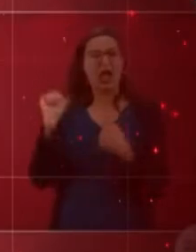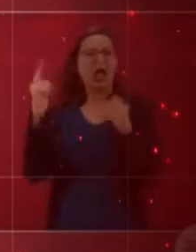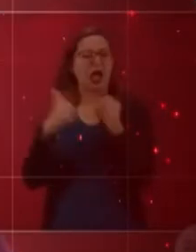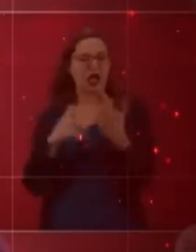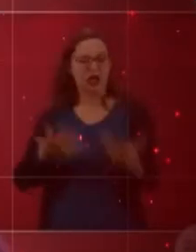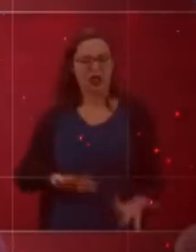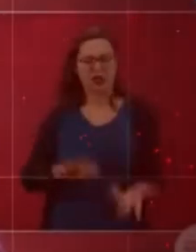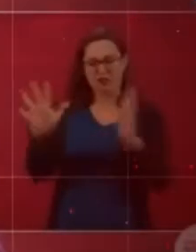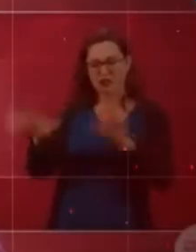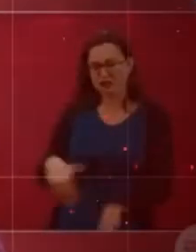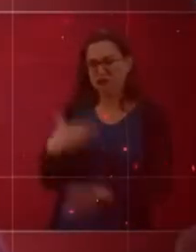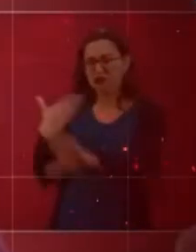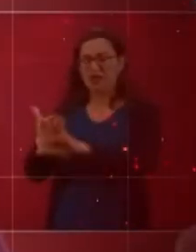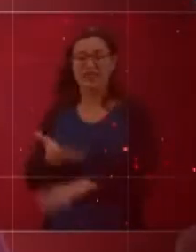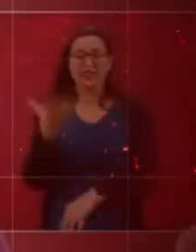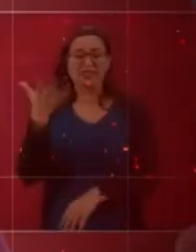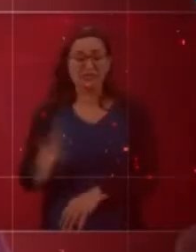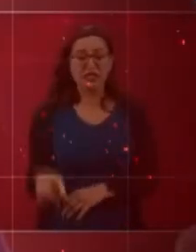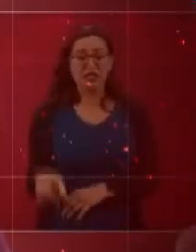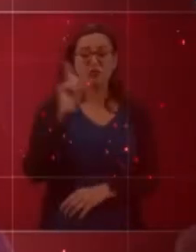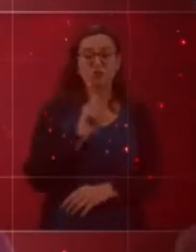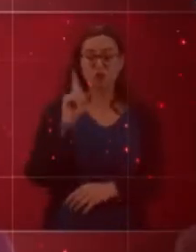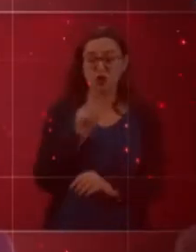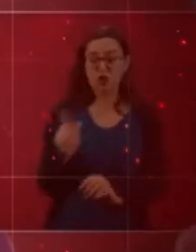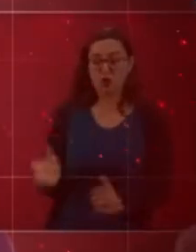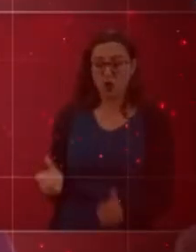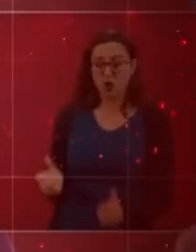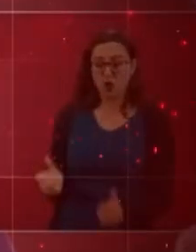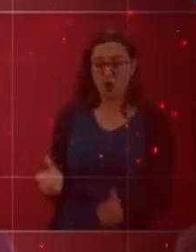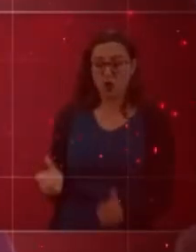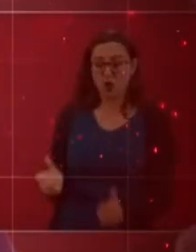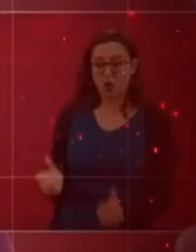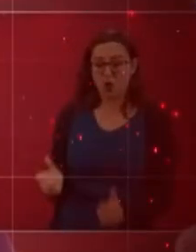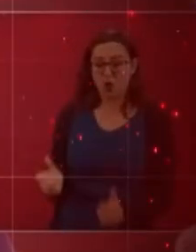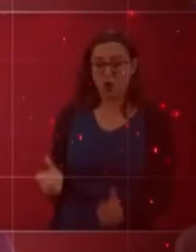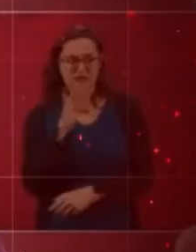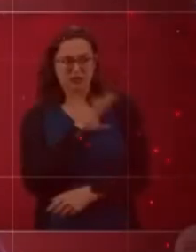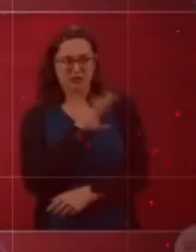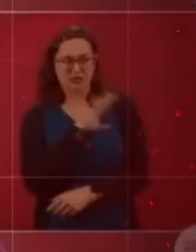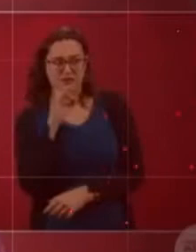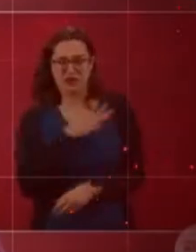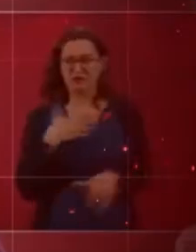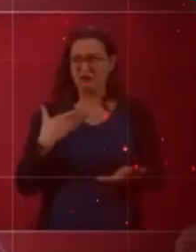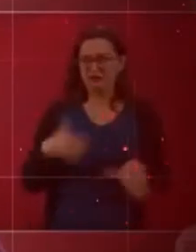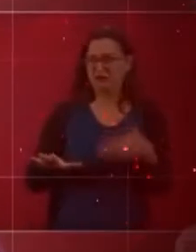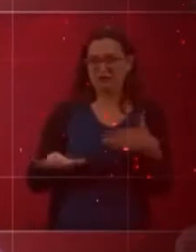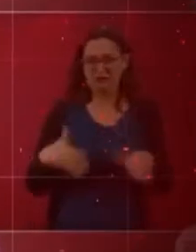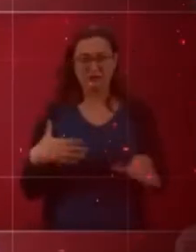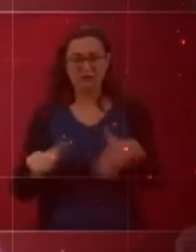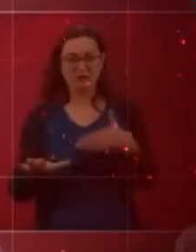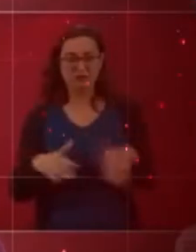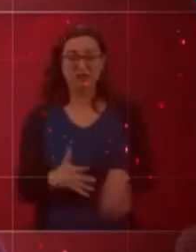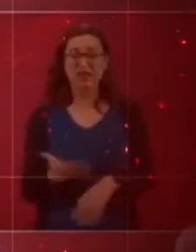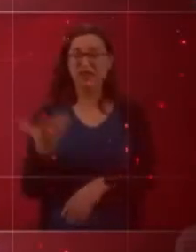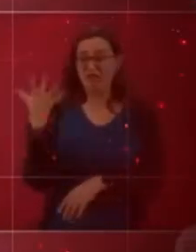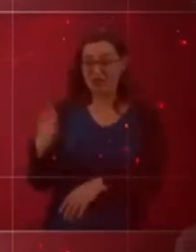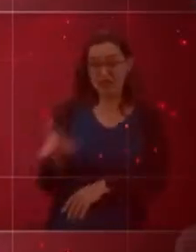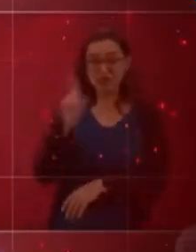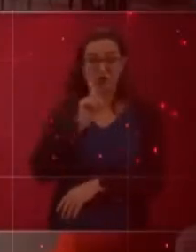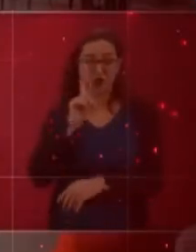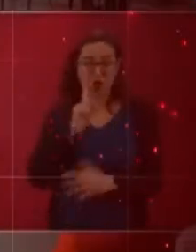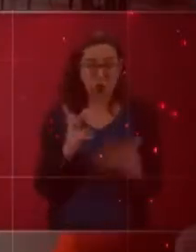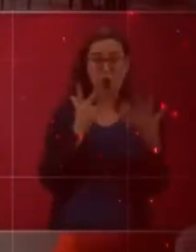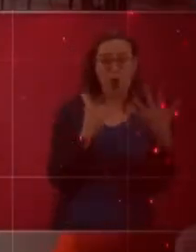sienten temor de ser agredidas físico o verbalmente al transitar por las calles. Ocho de cada diez.